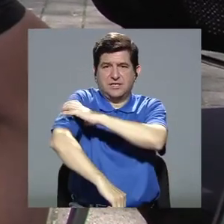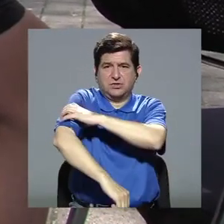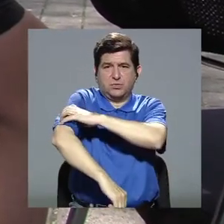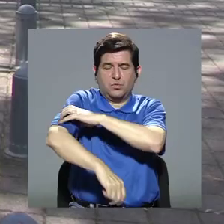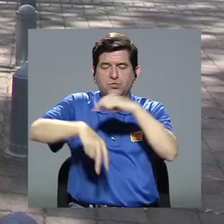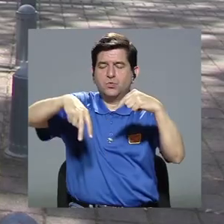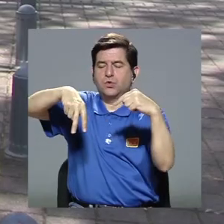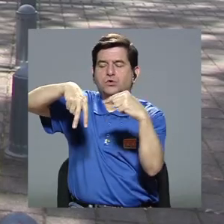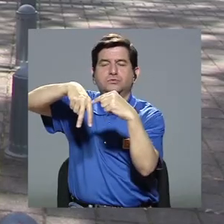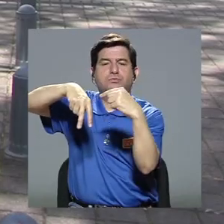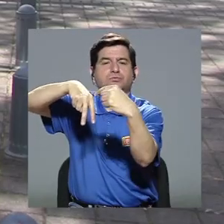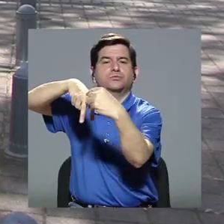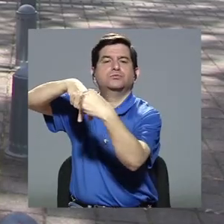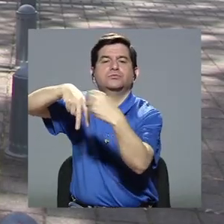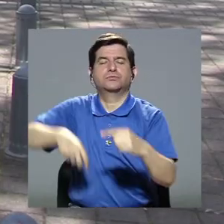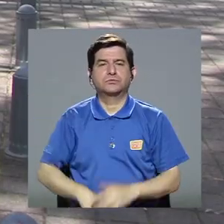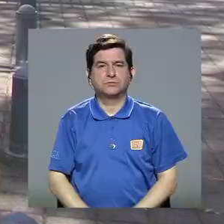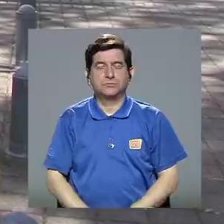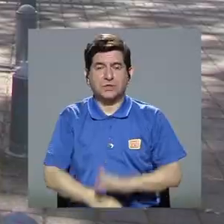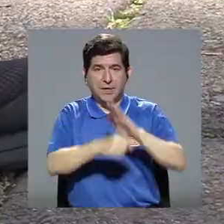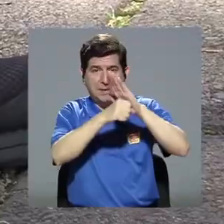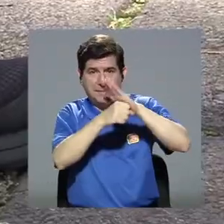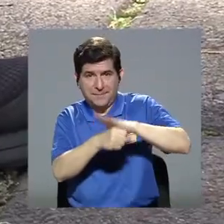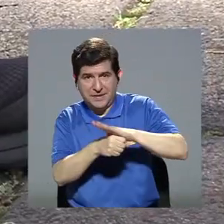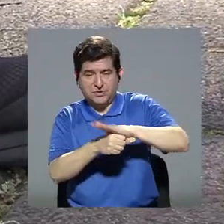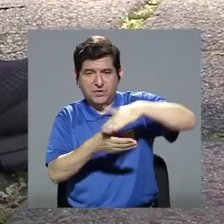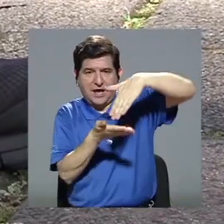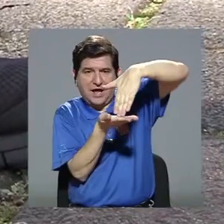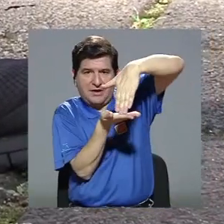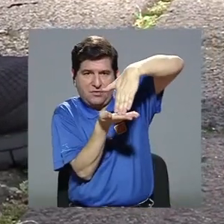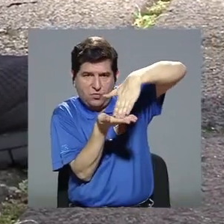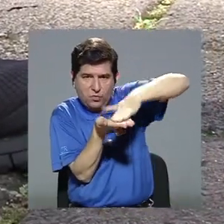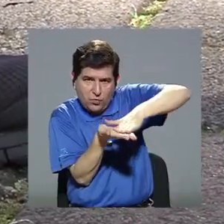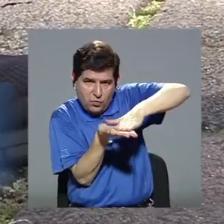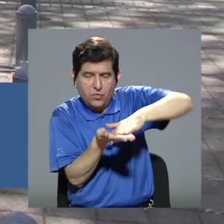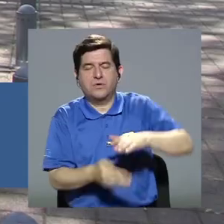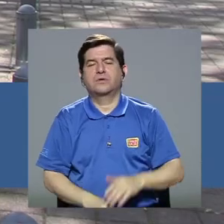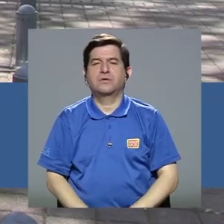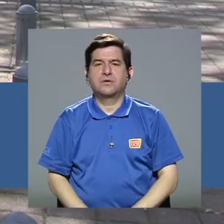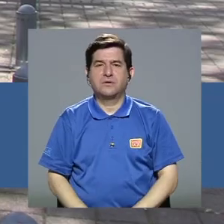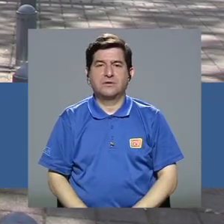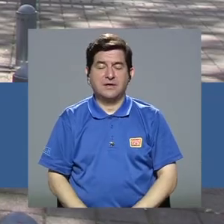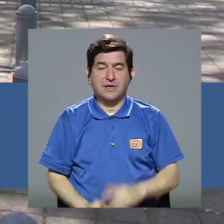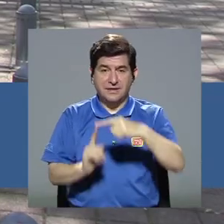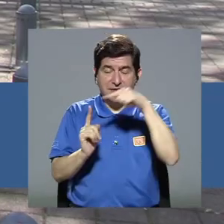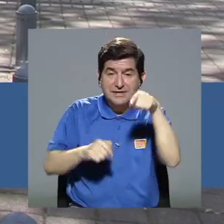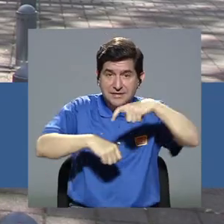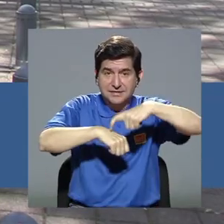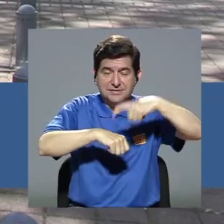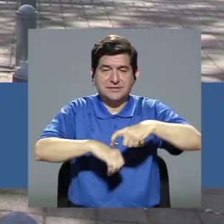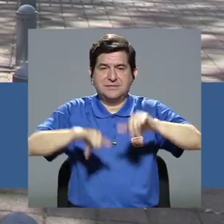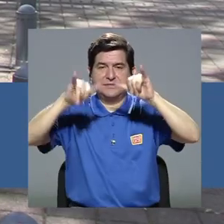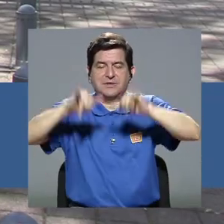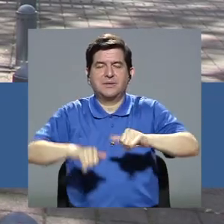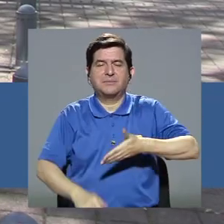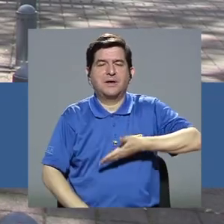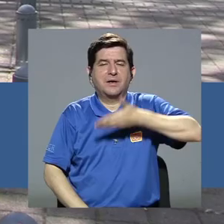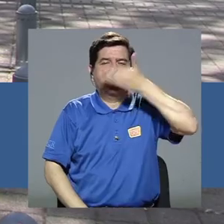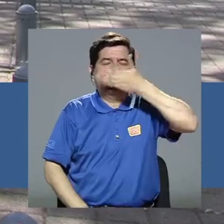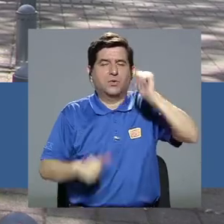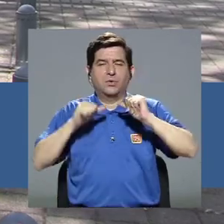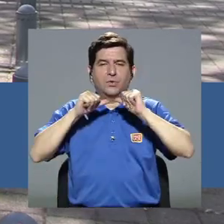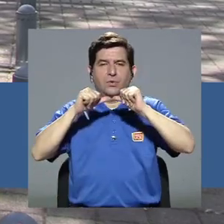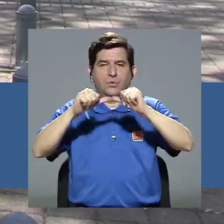músculos flexores de la cadera, vamos a presionar el talón hacia atrás y a partir de ahí tengo que mantener una